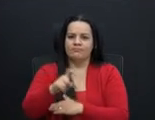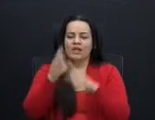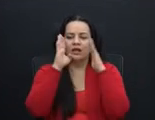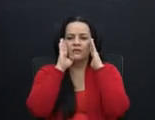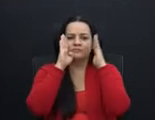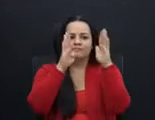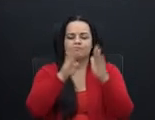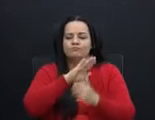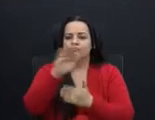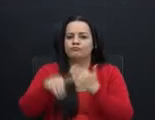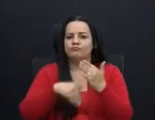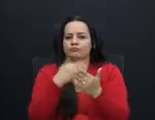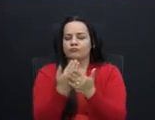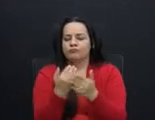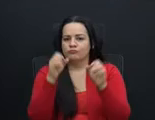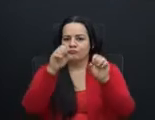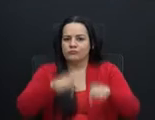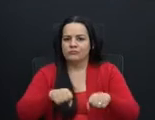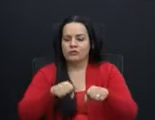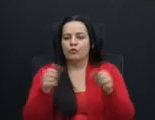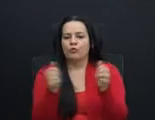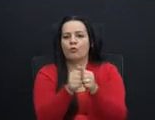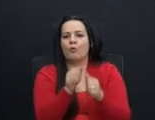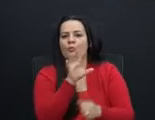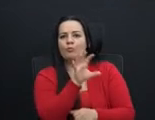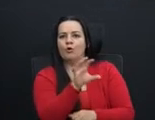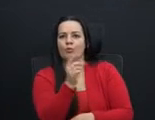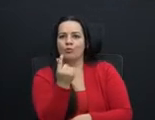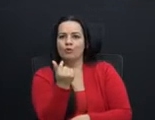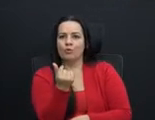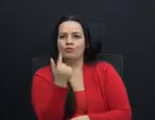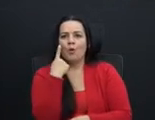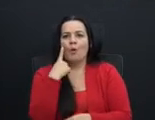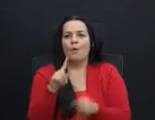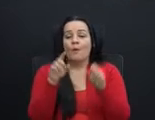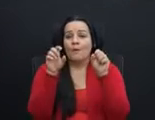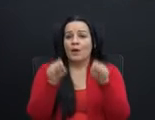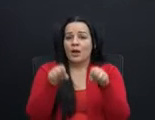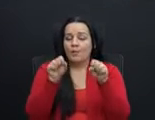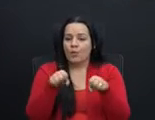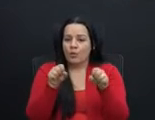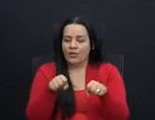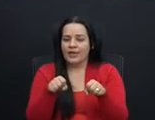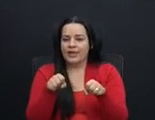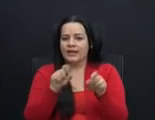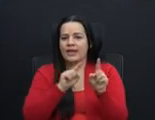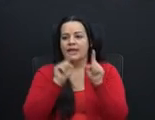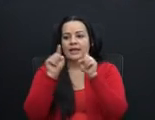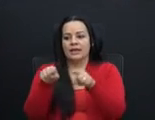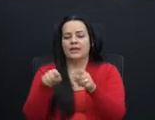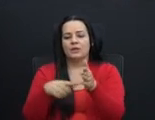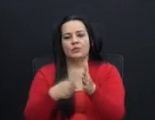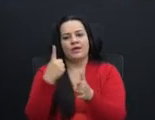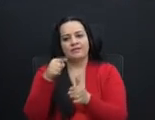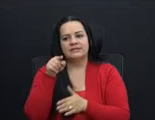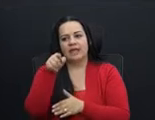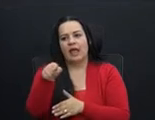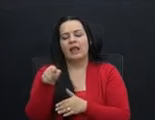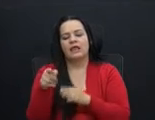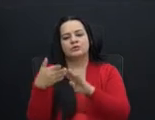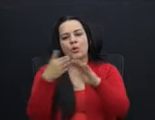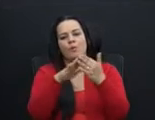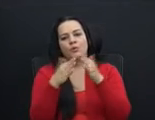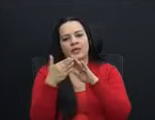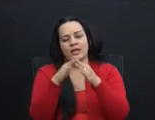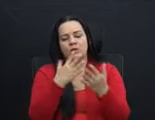todo lo que se pueda con recursos propios para poder acudir de inmediato a las comunidades que están